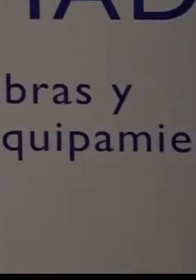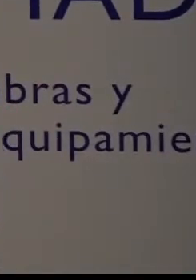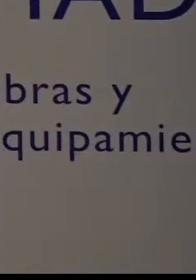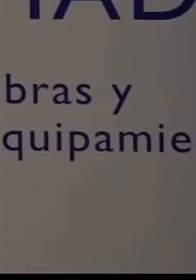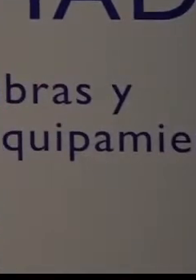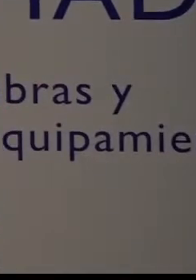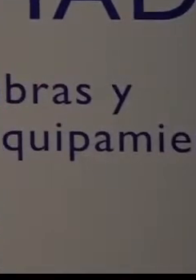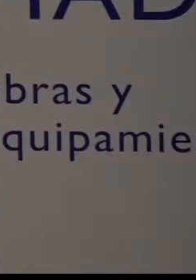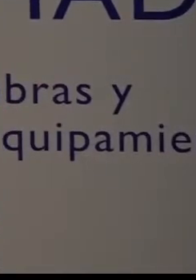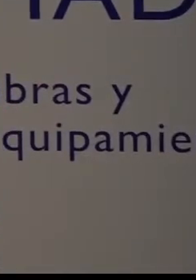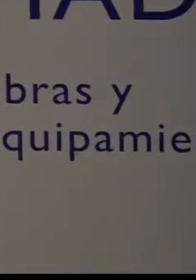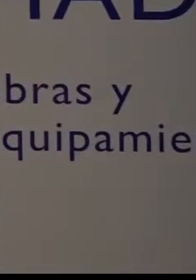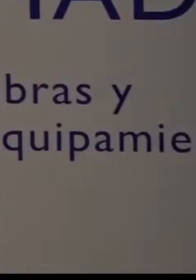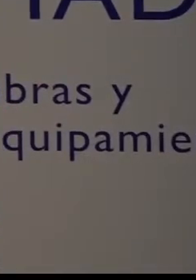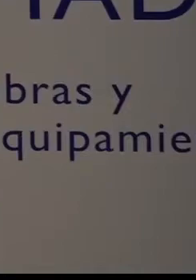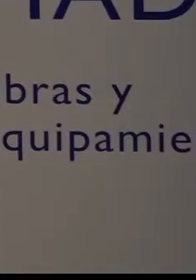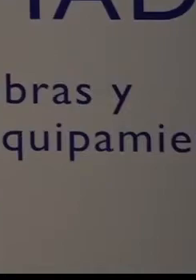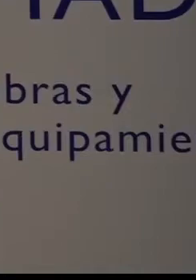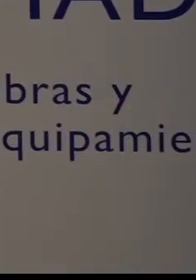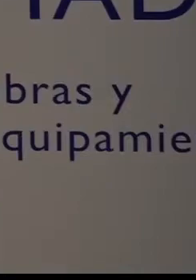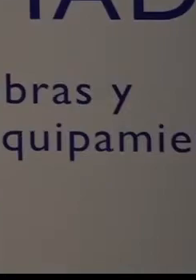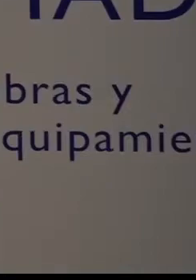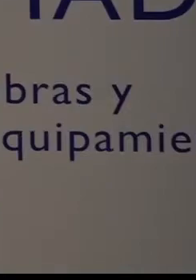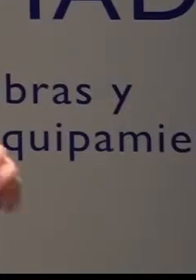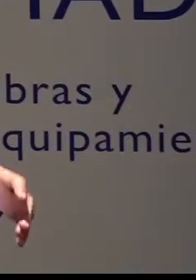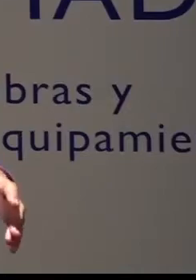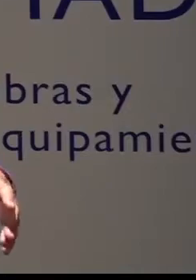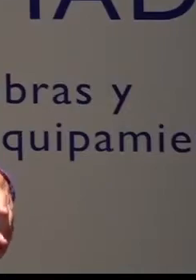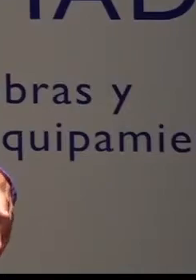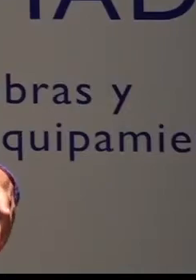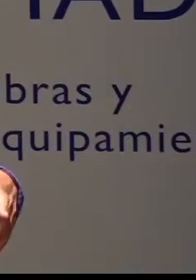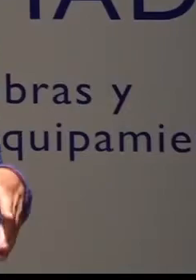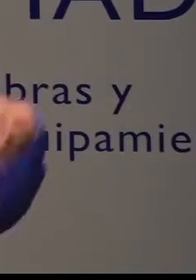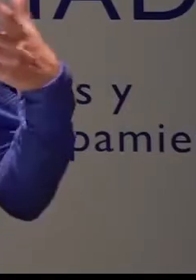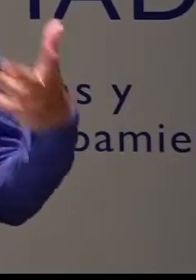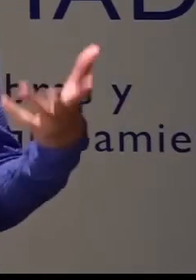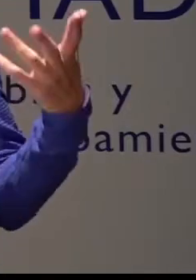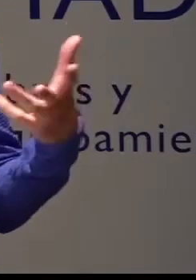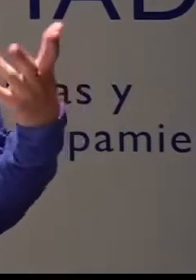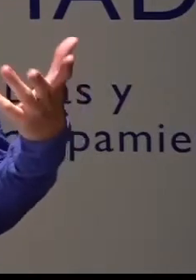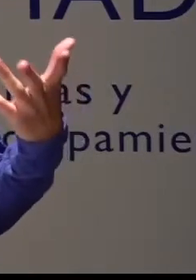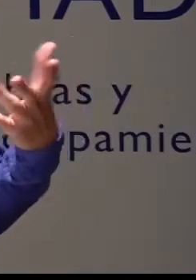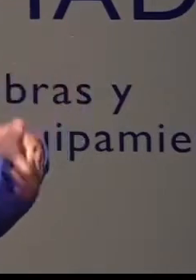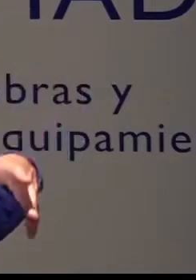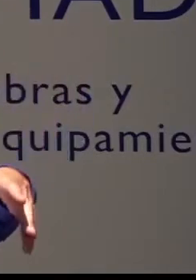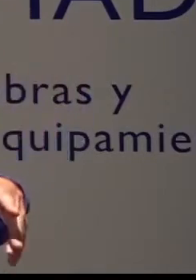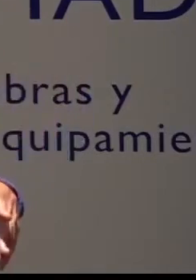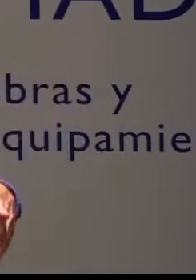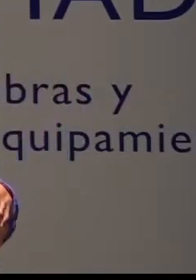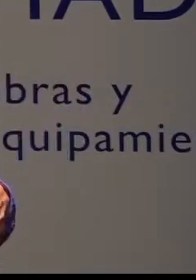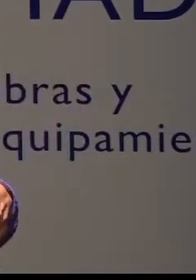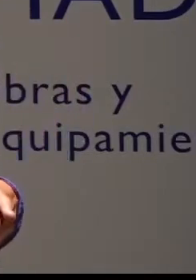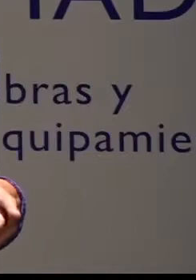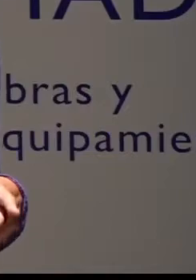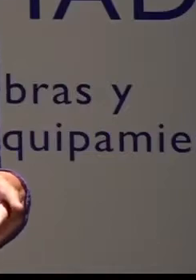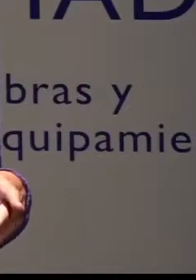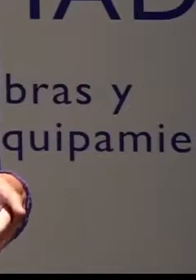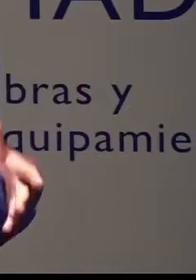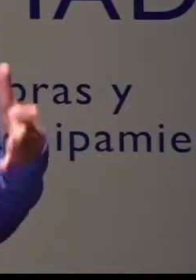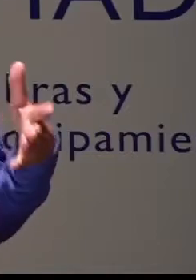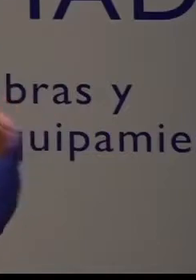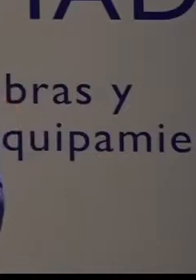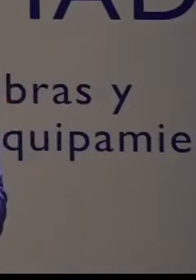compromiso en materia de accesibilidad universal para las mujeres víctimas de violencia de género. Sin duda, creo que son también muchas las cuestiones que nos quedan avanzar